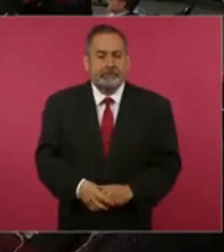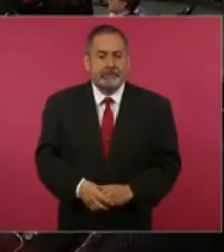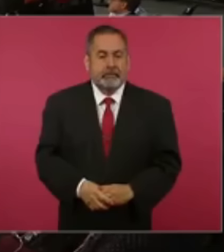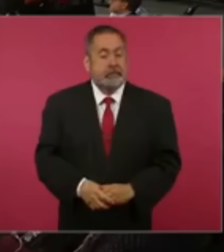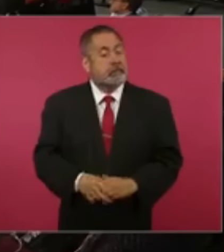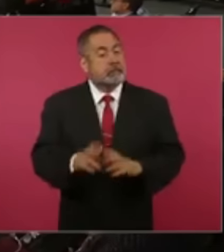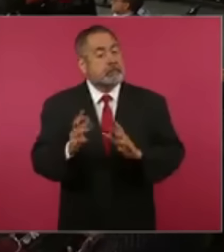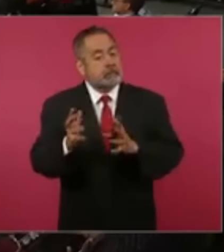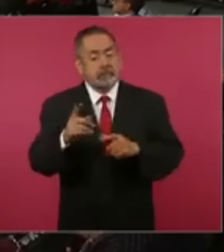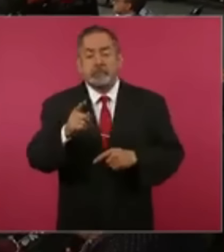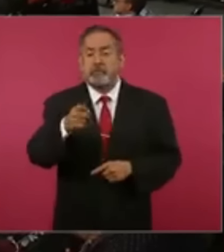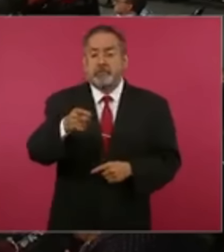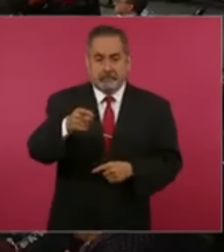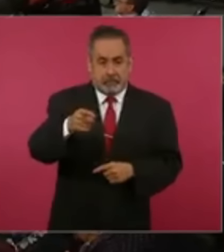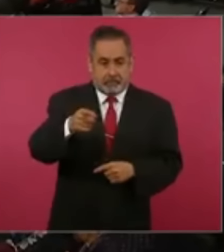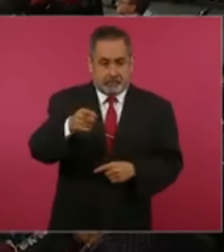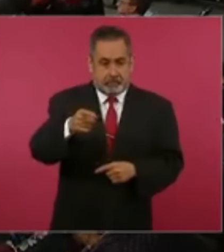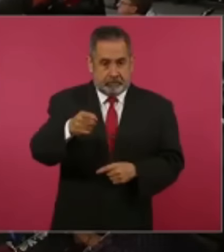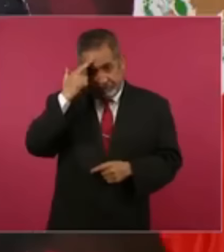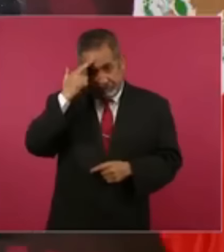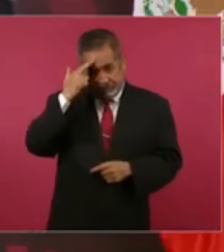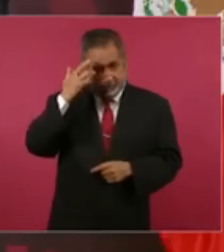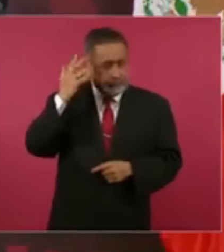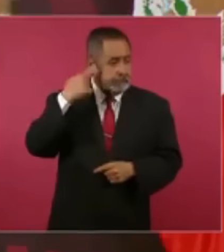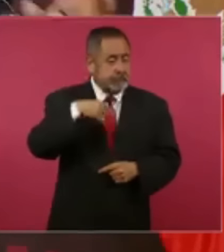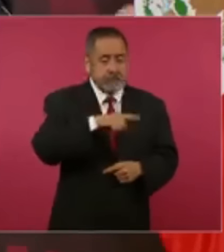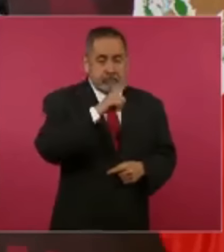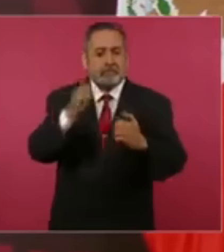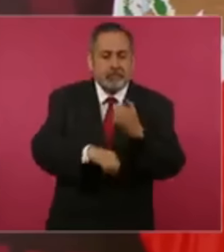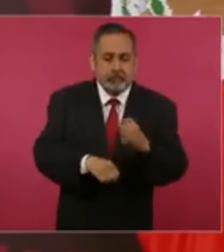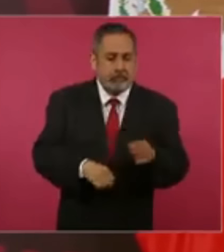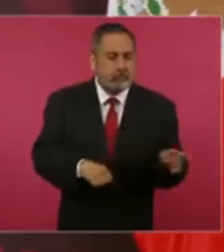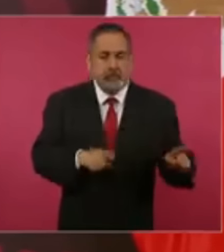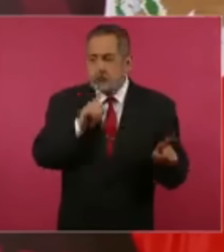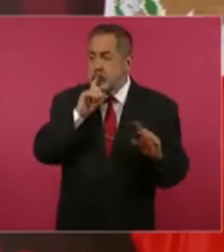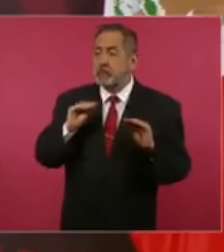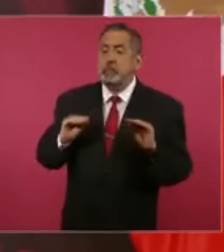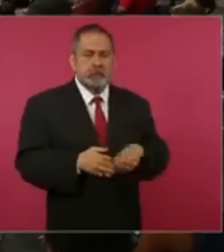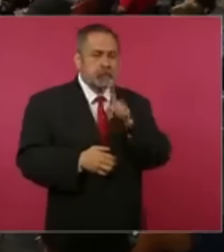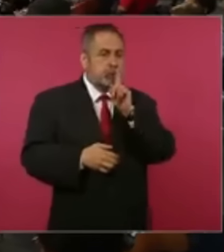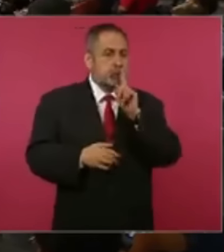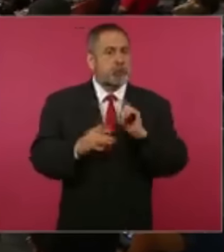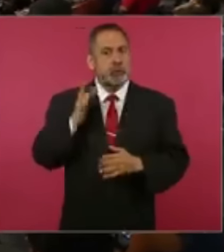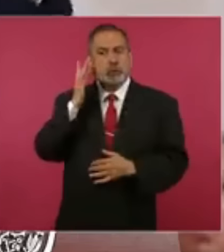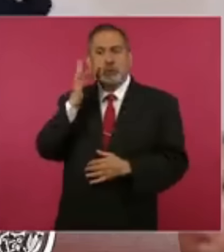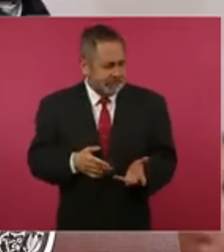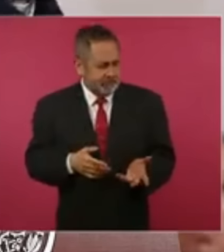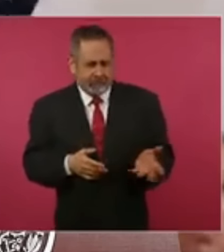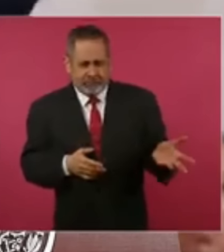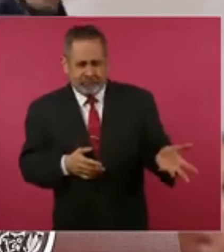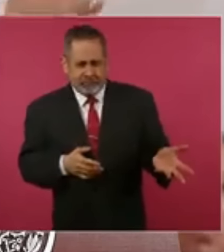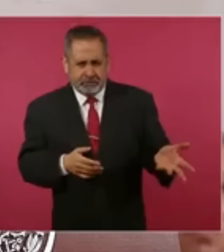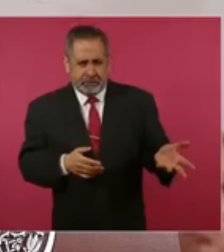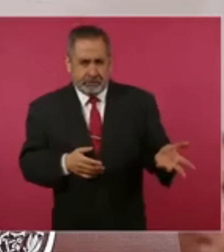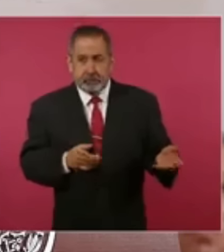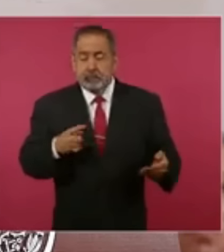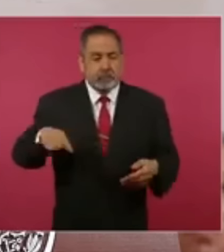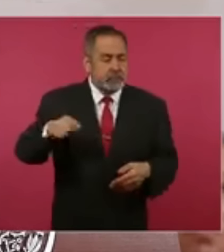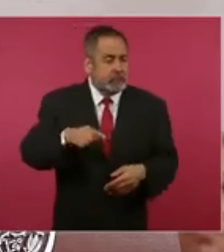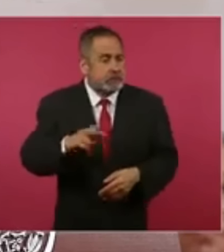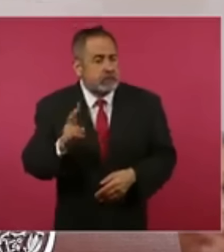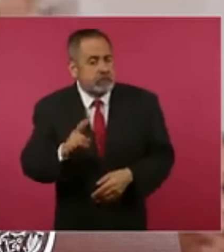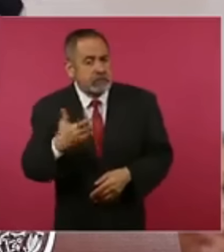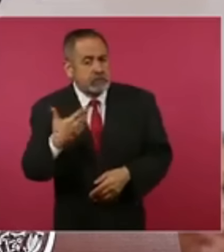O cuando guardaron silencio, cuando el fraude para imponer a Calderón. Y muchos se lo creyeron,